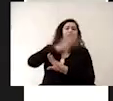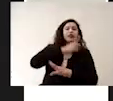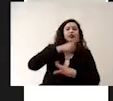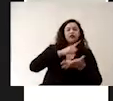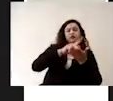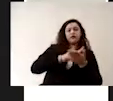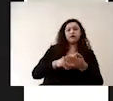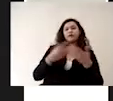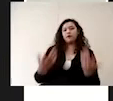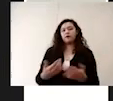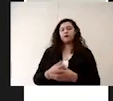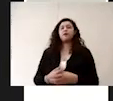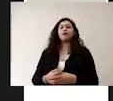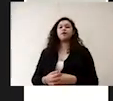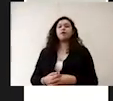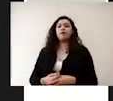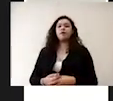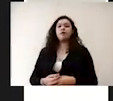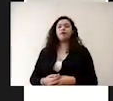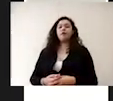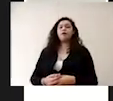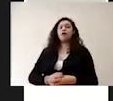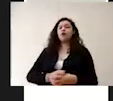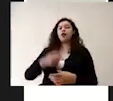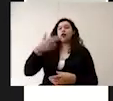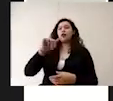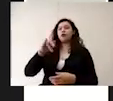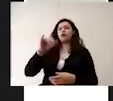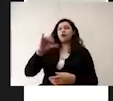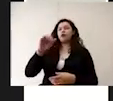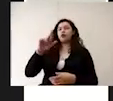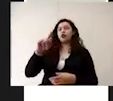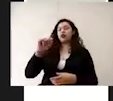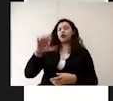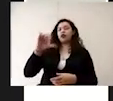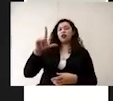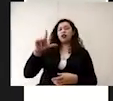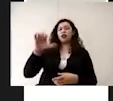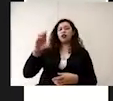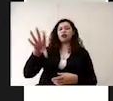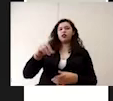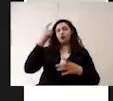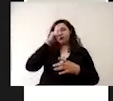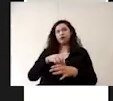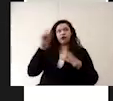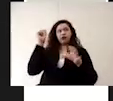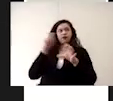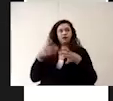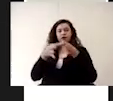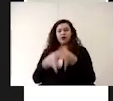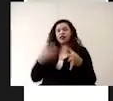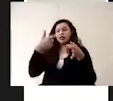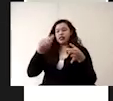Ahora, la cloración con hipoclorito de calcio en pastillas que ya les había comentado que son de 7 gramos.